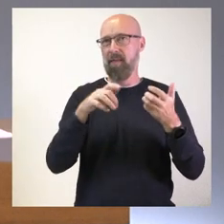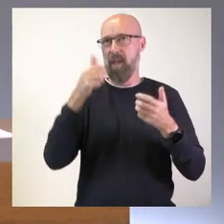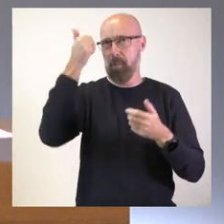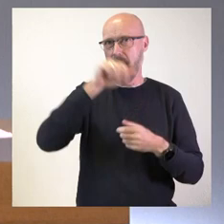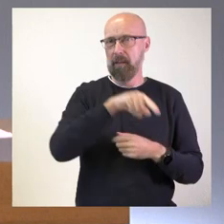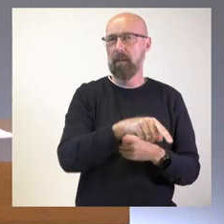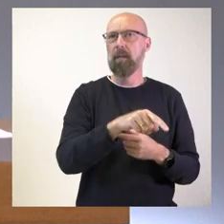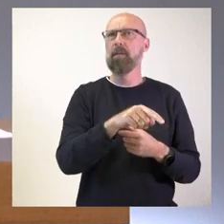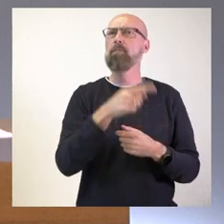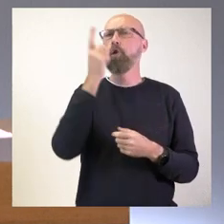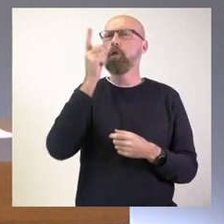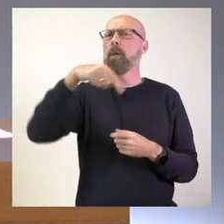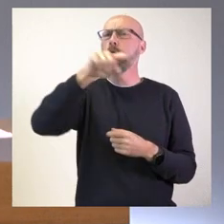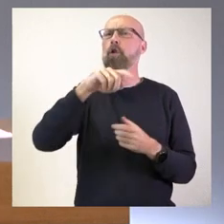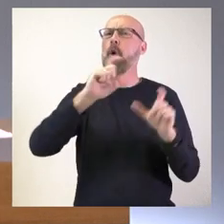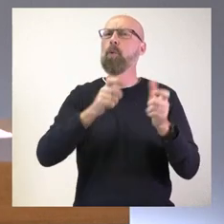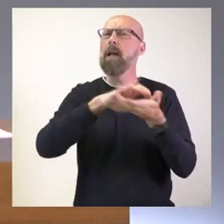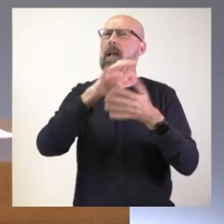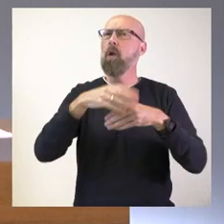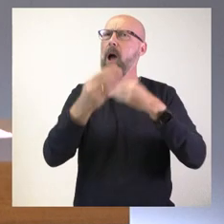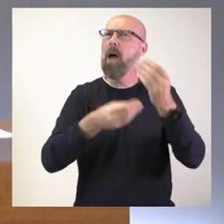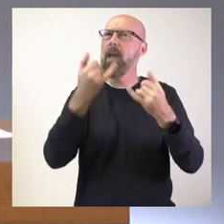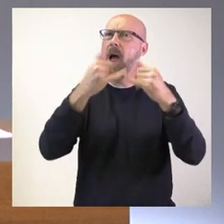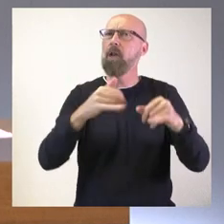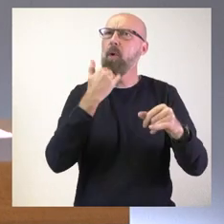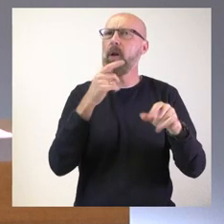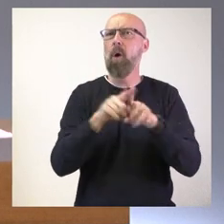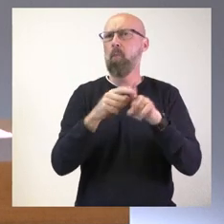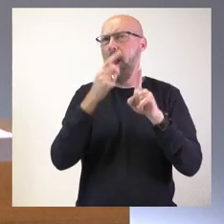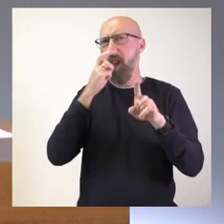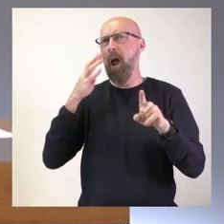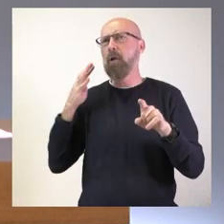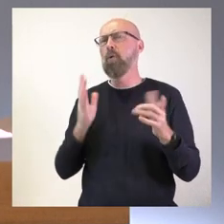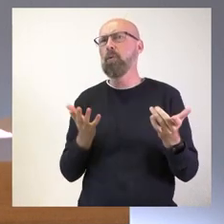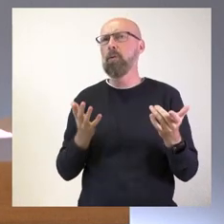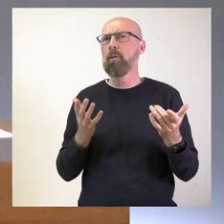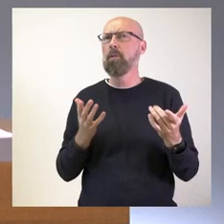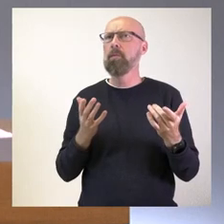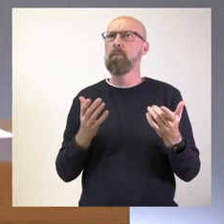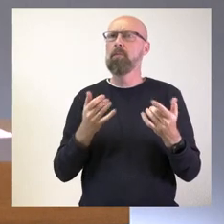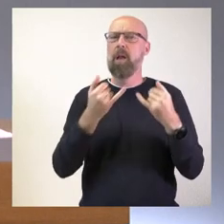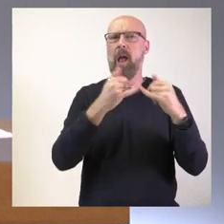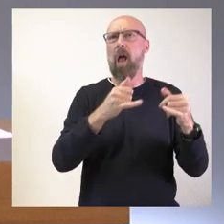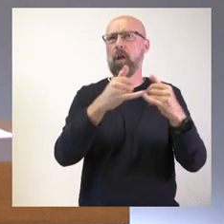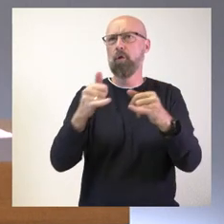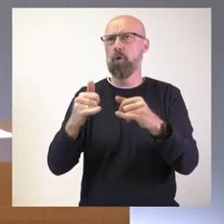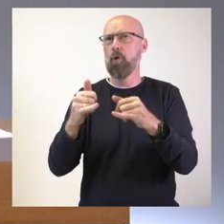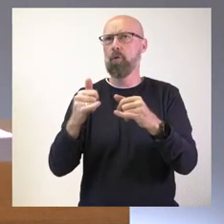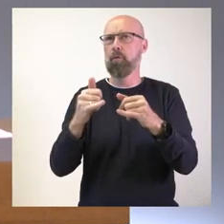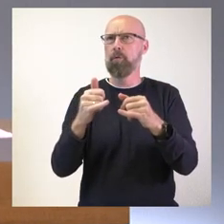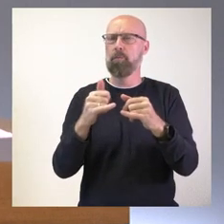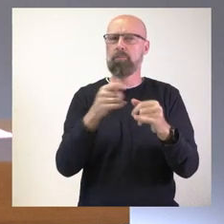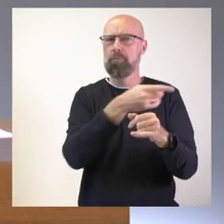la Junta se va a celebrar algún acto como otros años se ha hecho, que se han sumado actos para apoyar este día